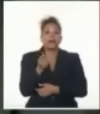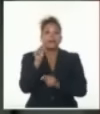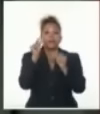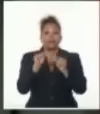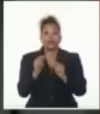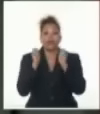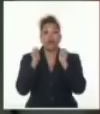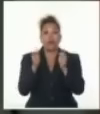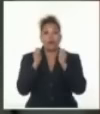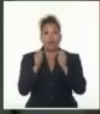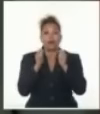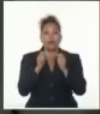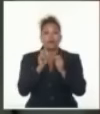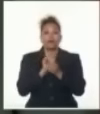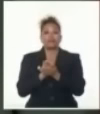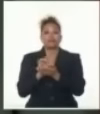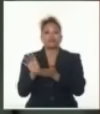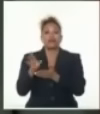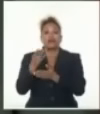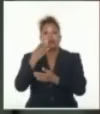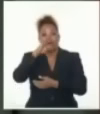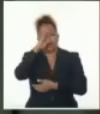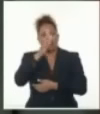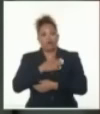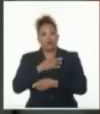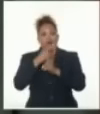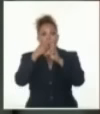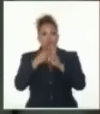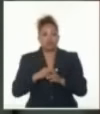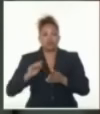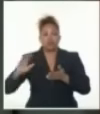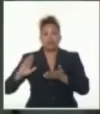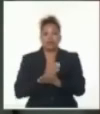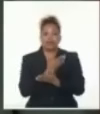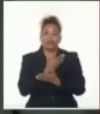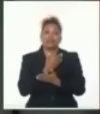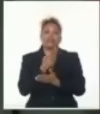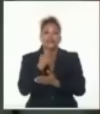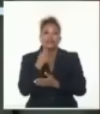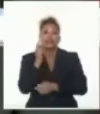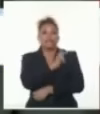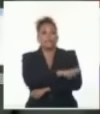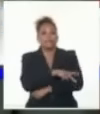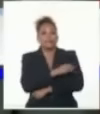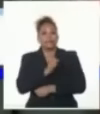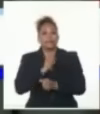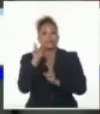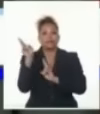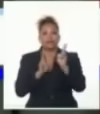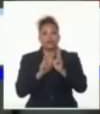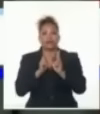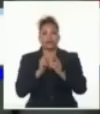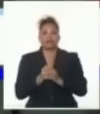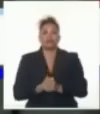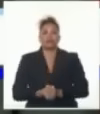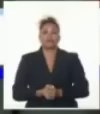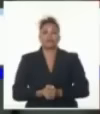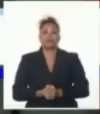que se excluya a la isla de la injustificada lista de países patrocinadores del terrorismo. Estos listados no tienen relación,